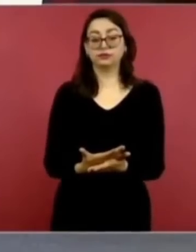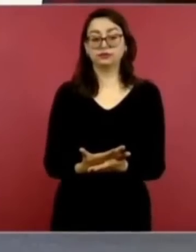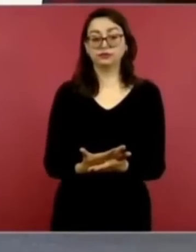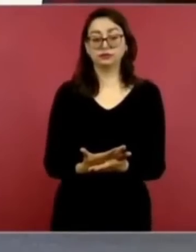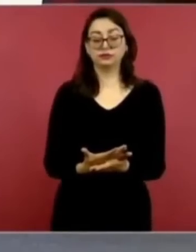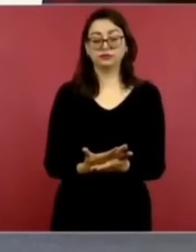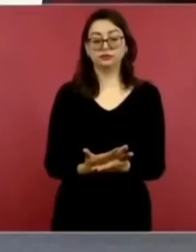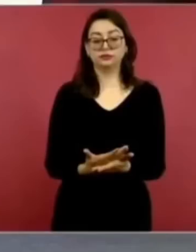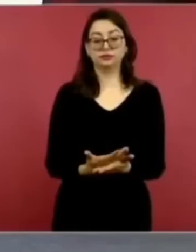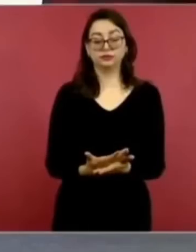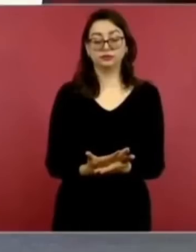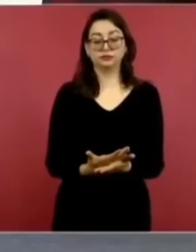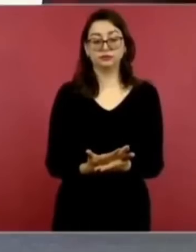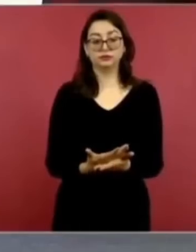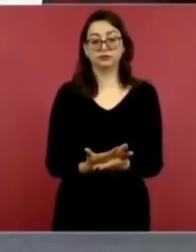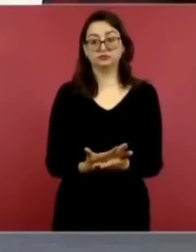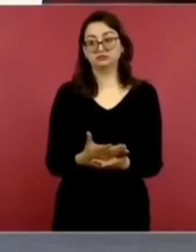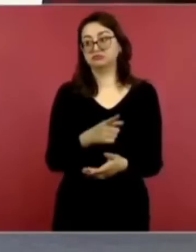28.